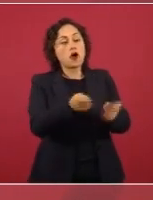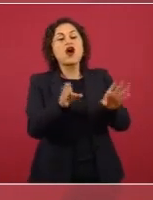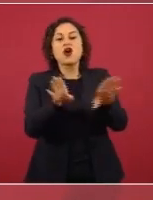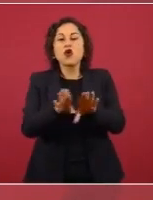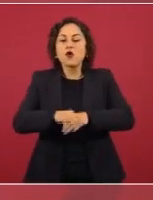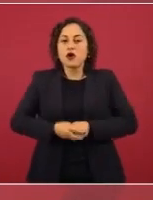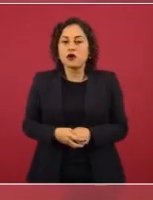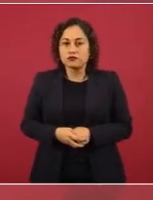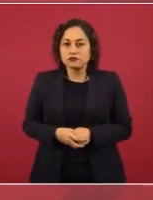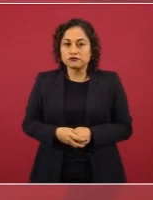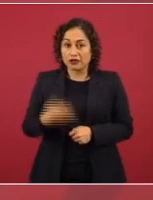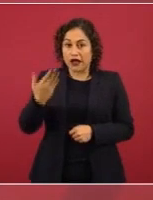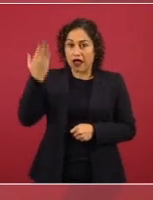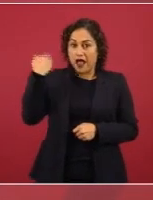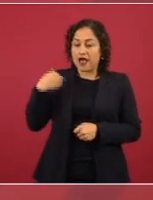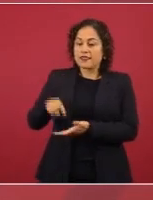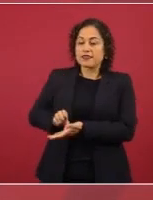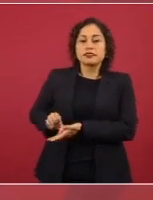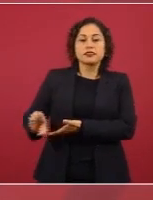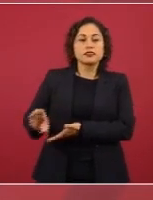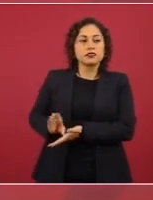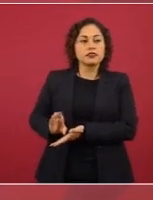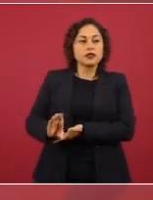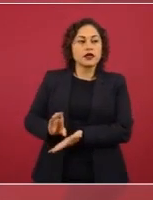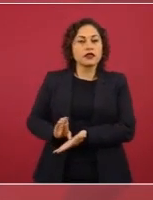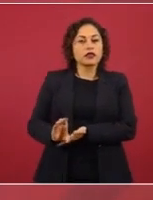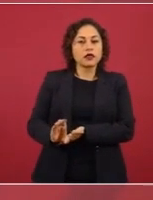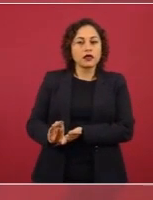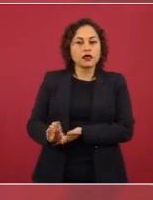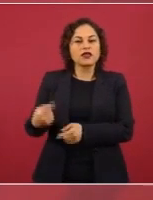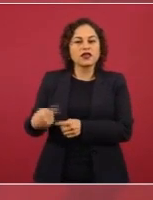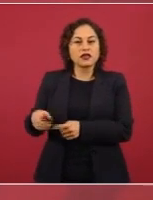le daban a cada diputado